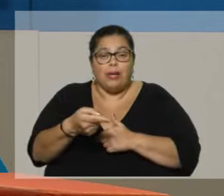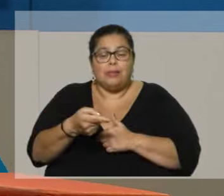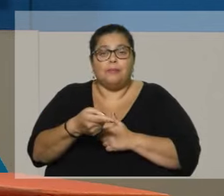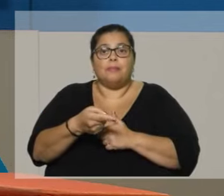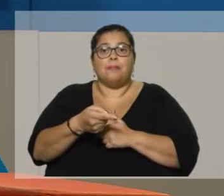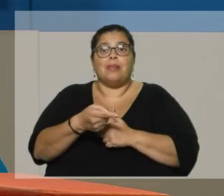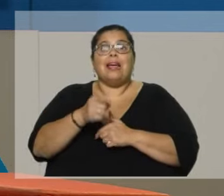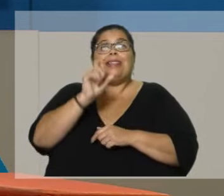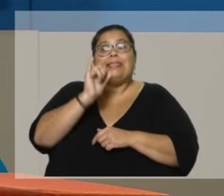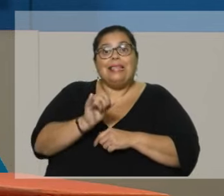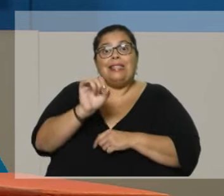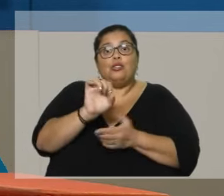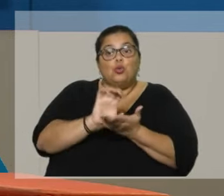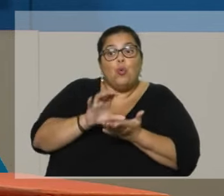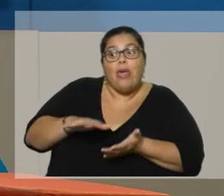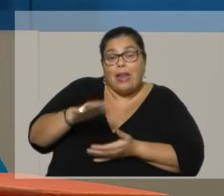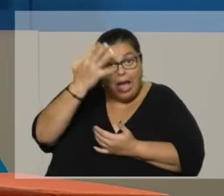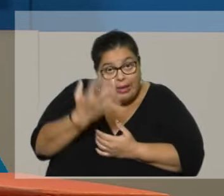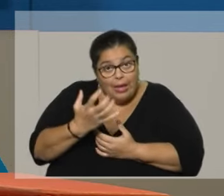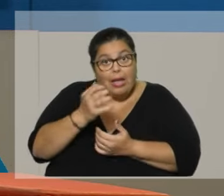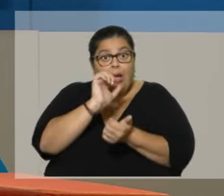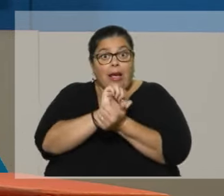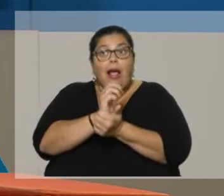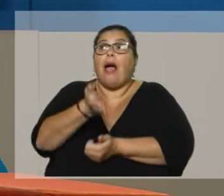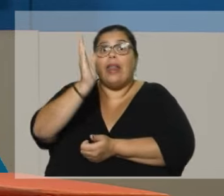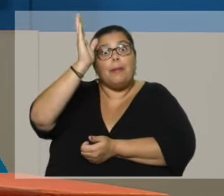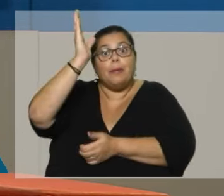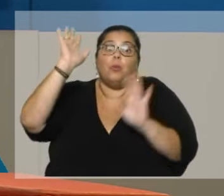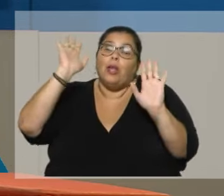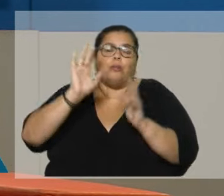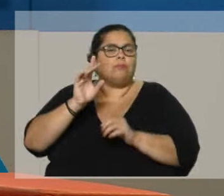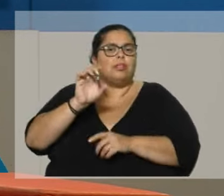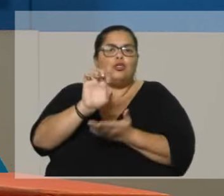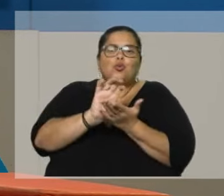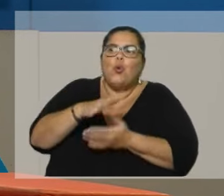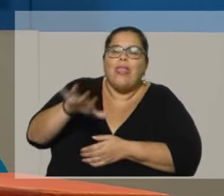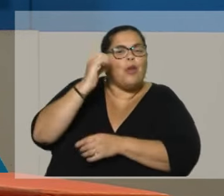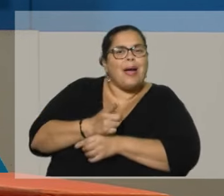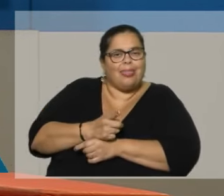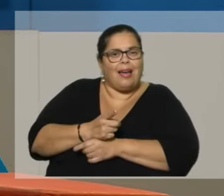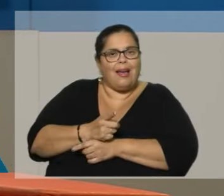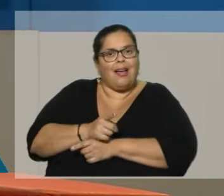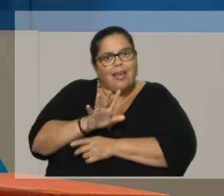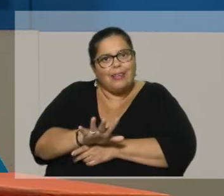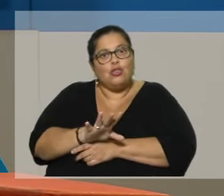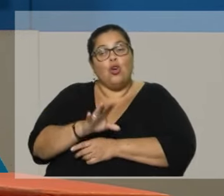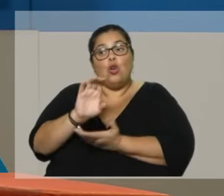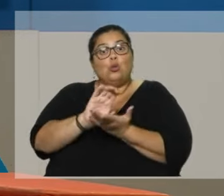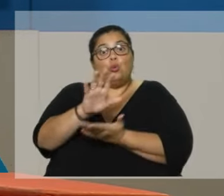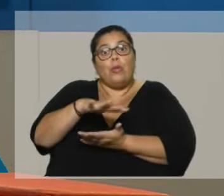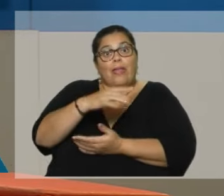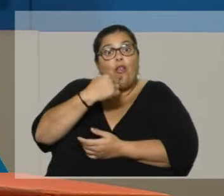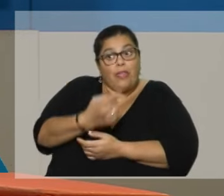si la ciudadanía quiere que haya cadena perpetua, el ciudadano es el que manda, es el soberano. Y si el soberano nos está diciendo que se